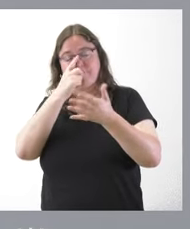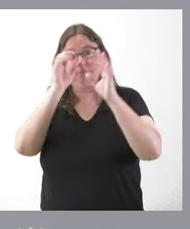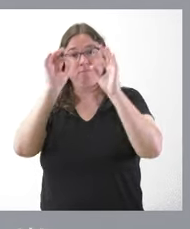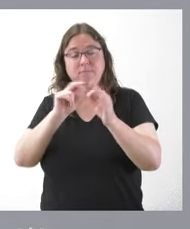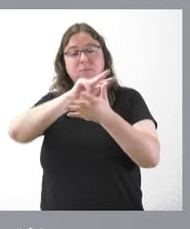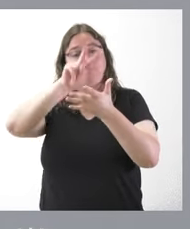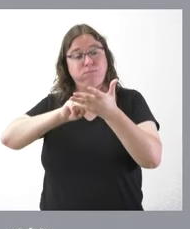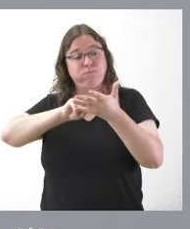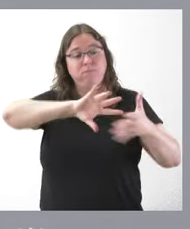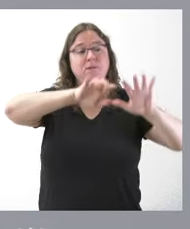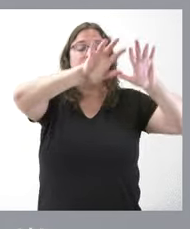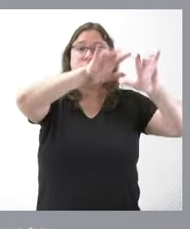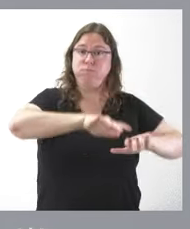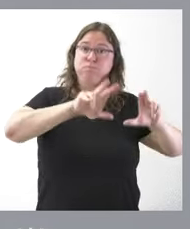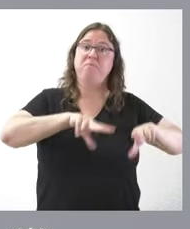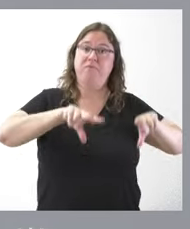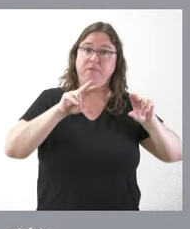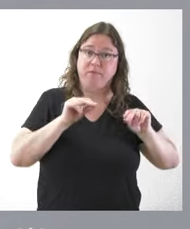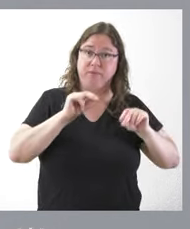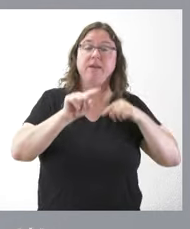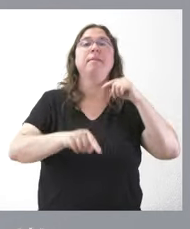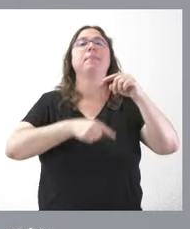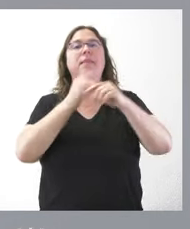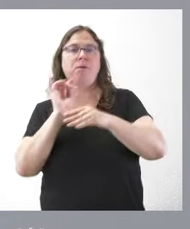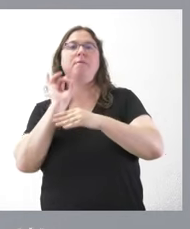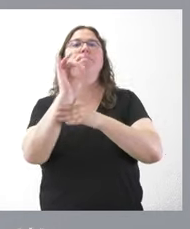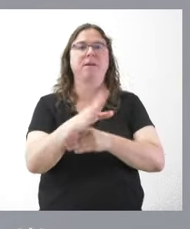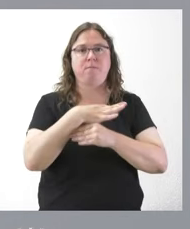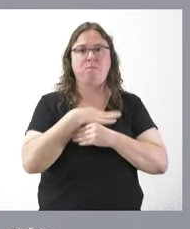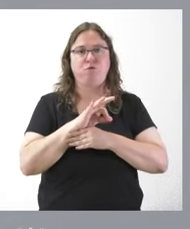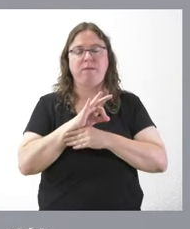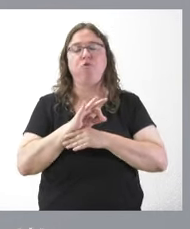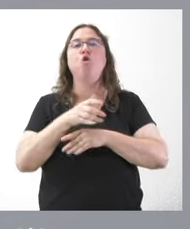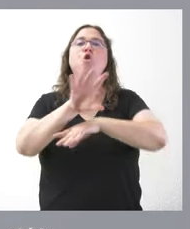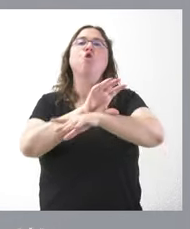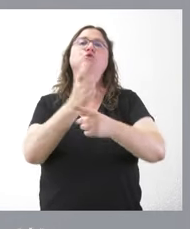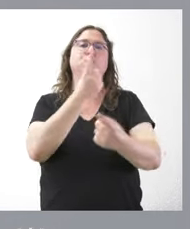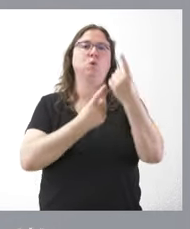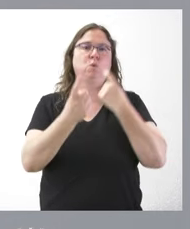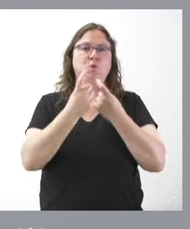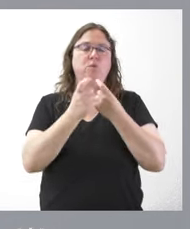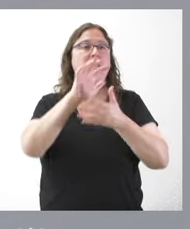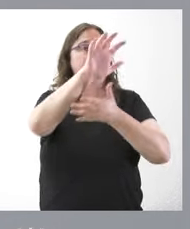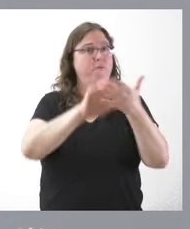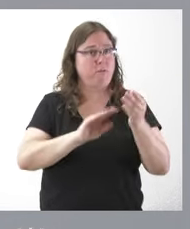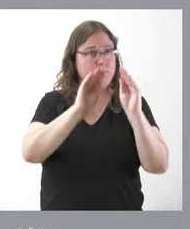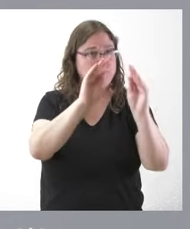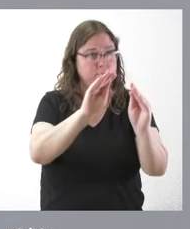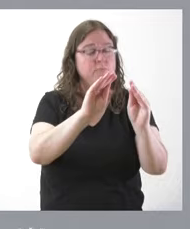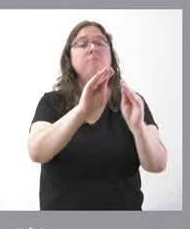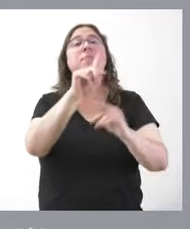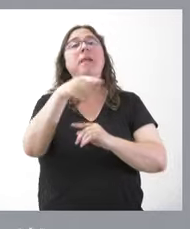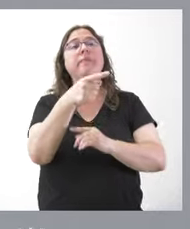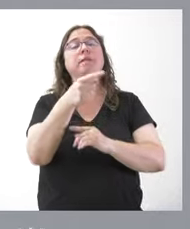la redacción del recurso pues estaremos en condiciones de enviarlo al Consejo Consultivo para su informe valoraremos las